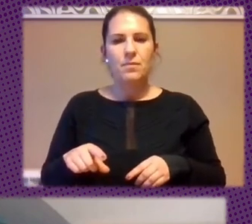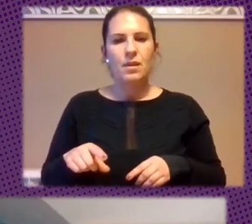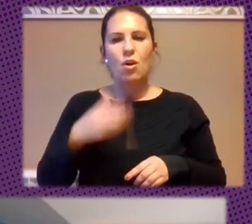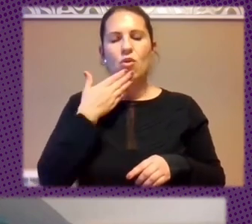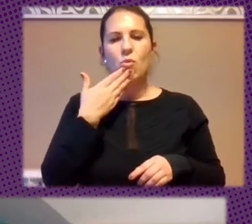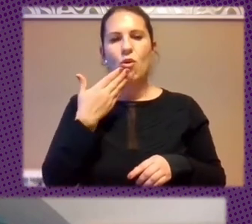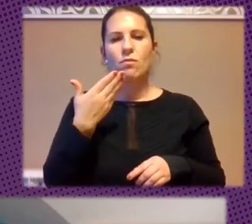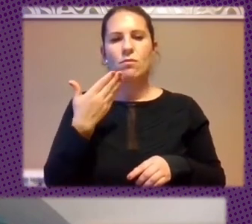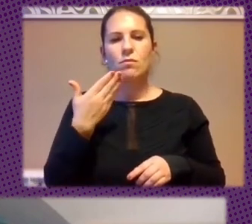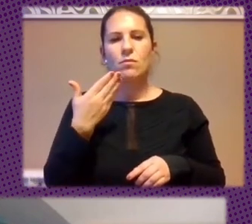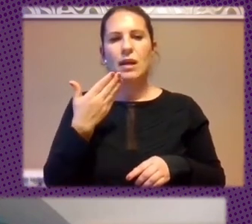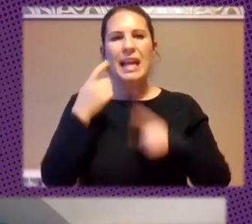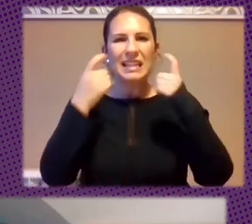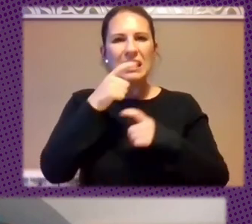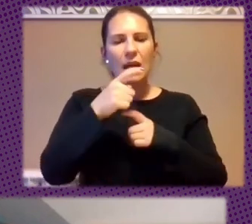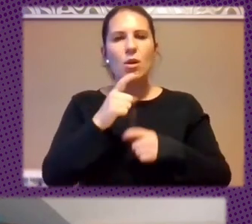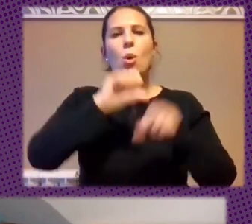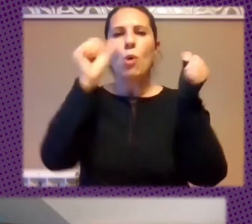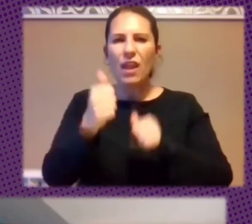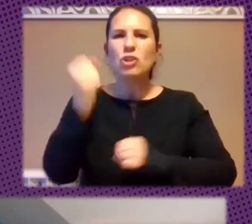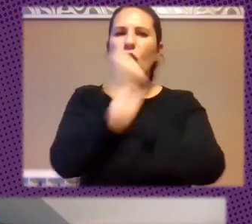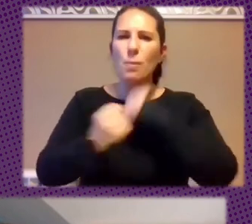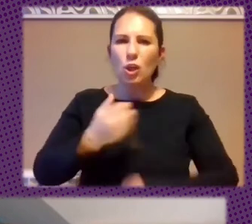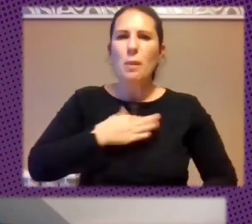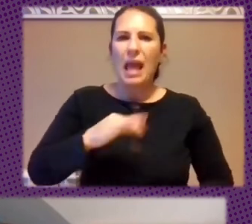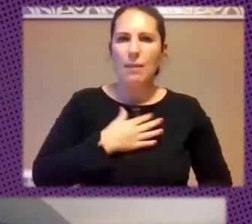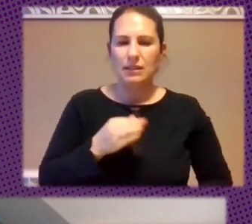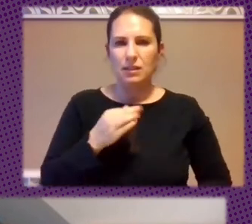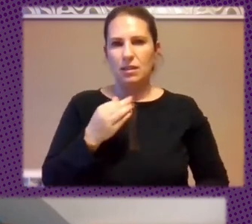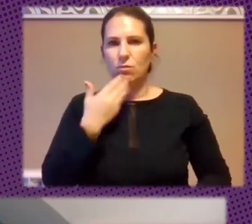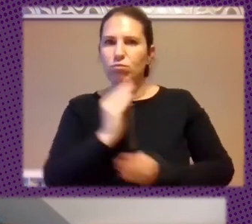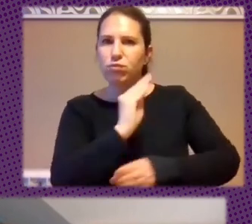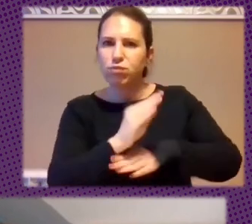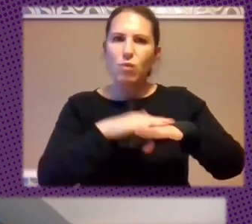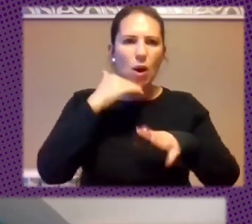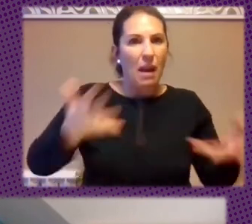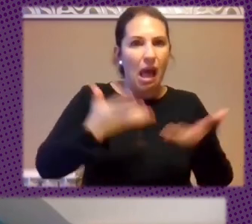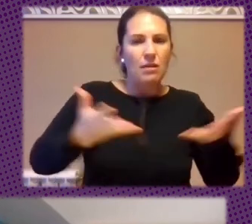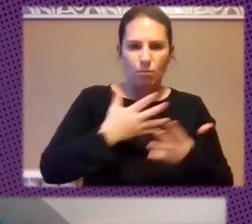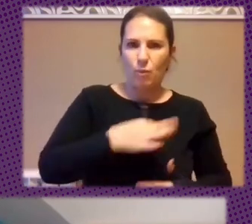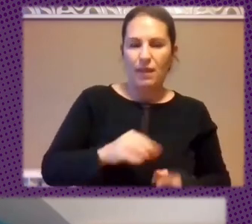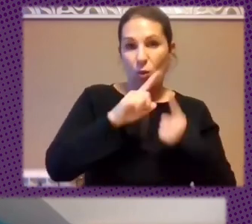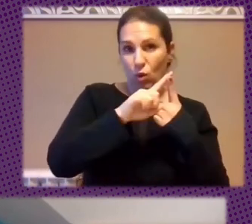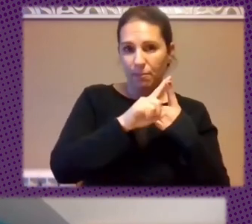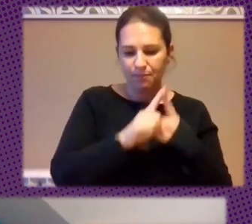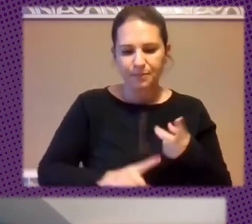Que Se Vuelvan Modelos Económicos Viables Esa Esa También Volver A